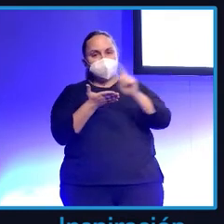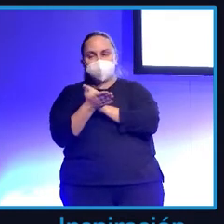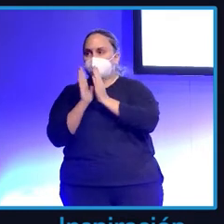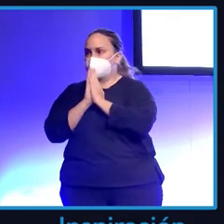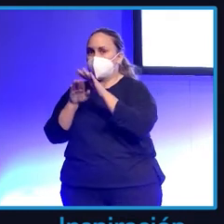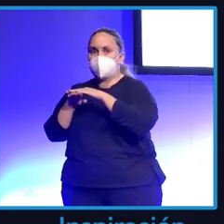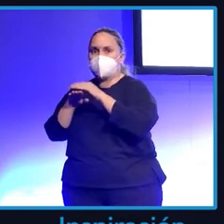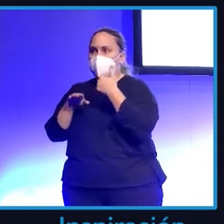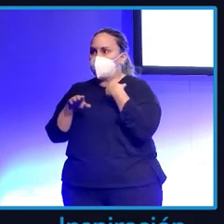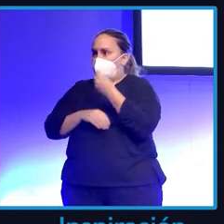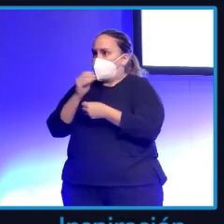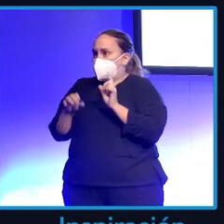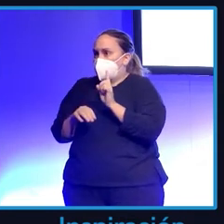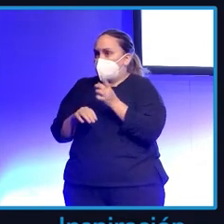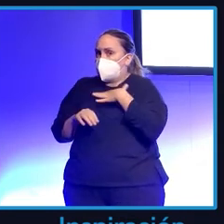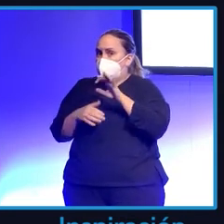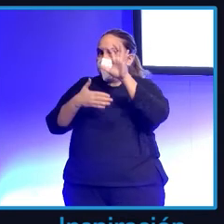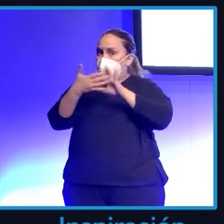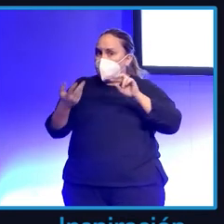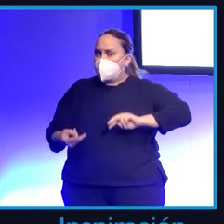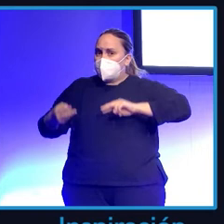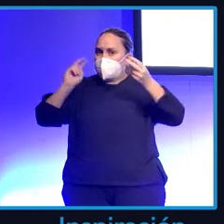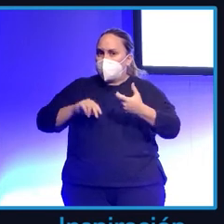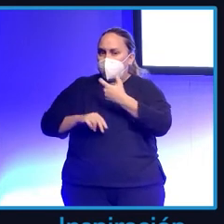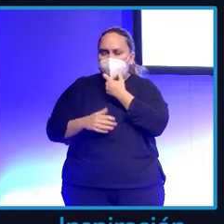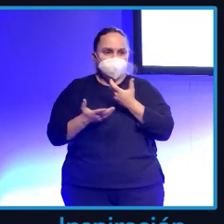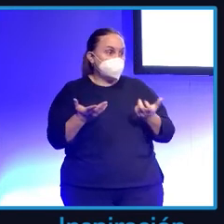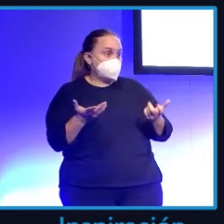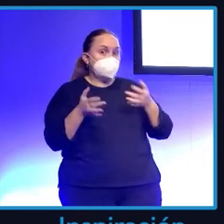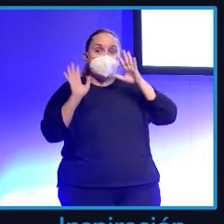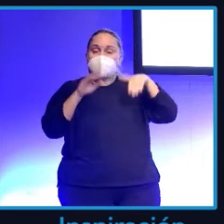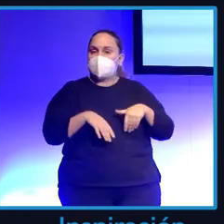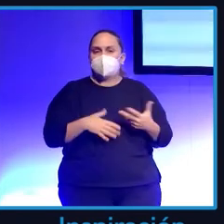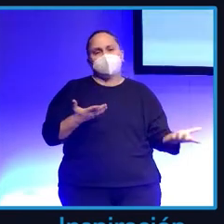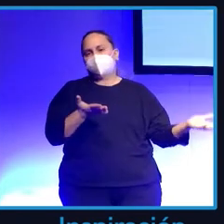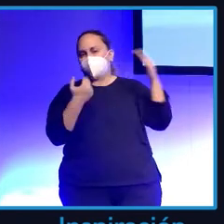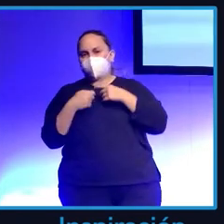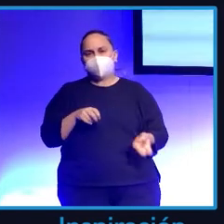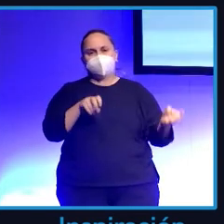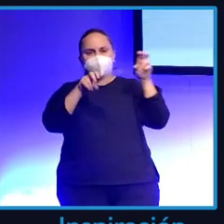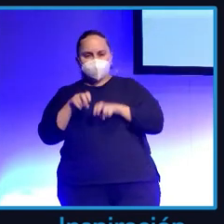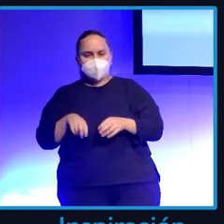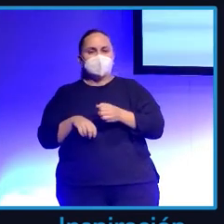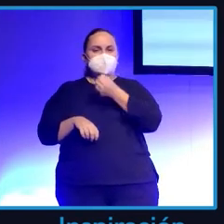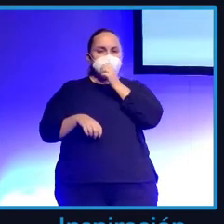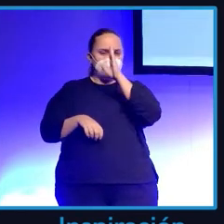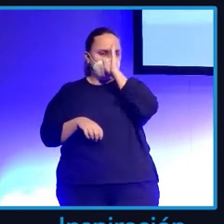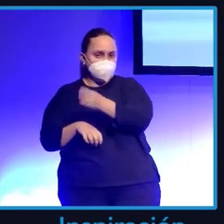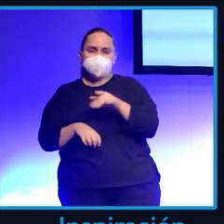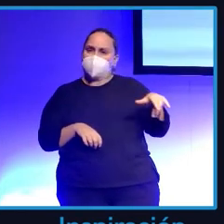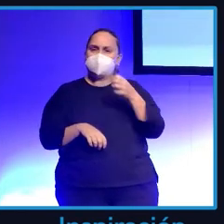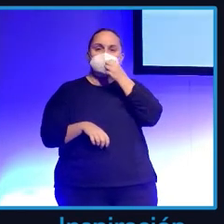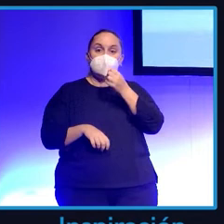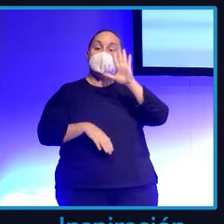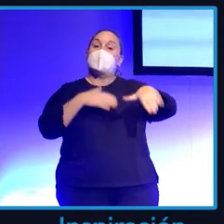él no lo había hecho, que si nos lo podía traducir al inglés. Este señor decía, bueno, pues acabé haciendo directos con él y es una gran persona. Hasta que llegó el señor